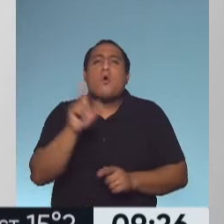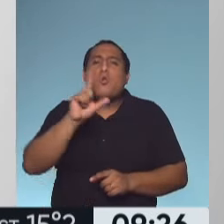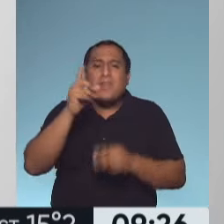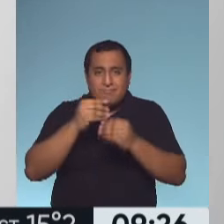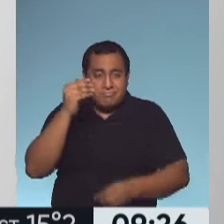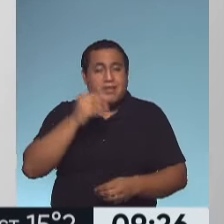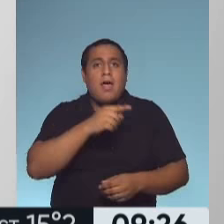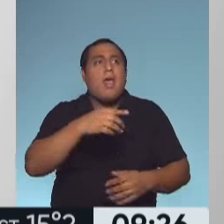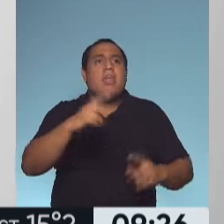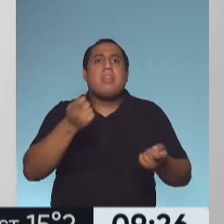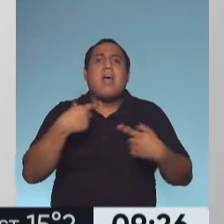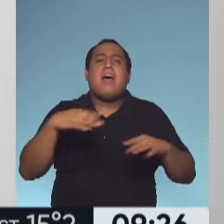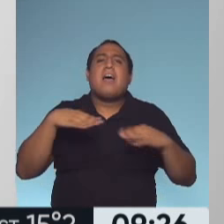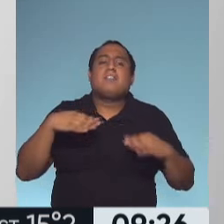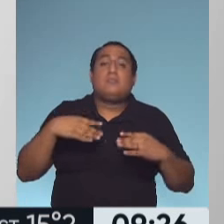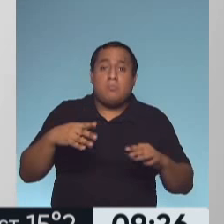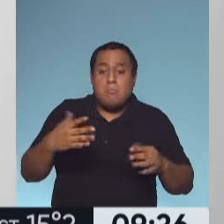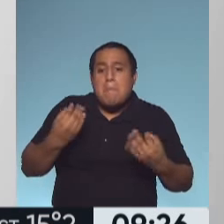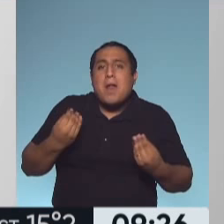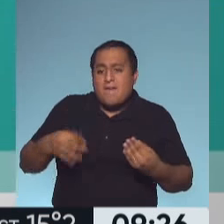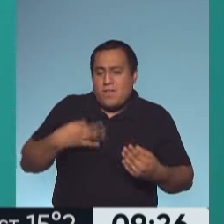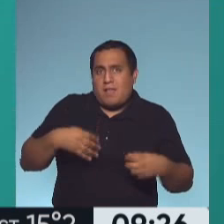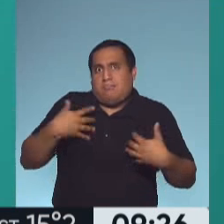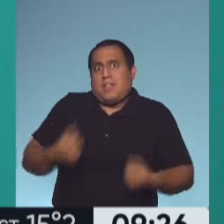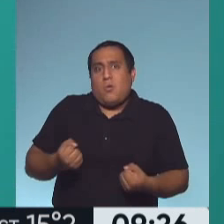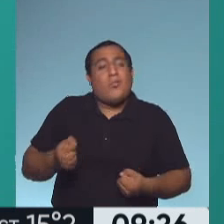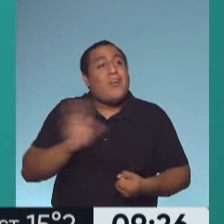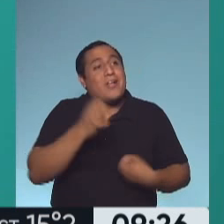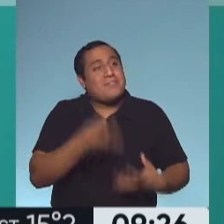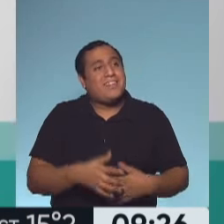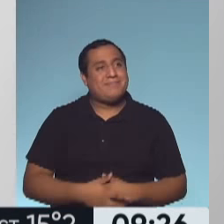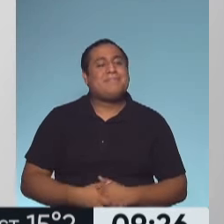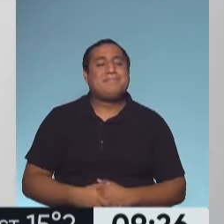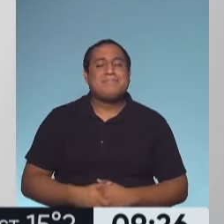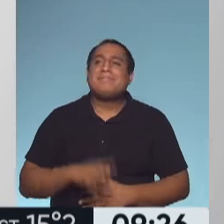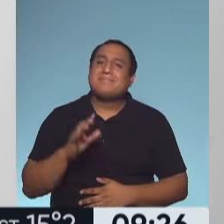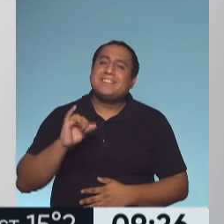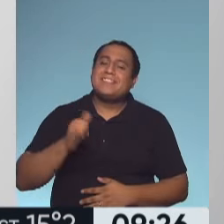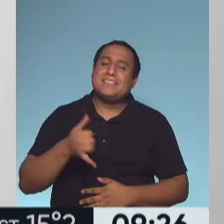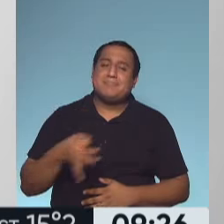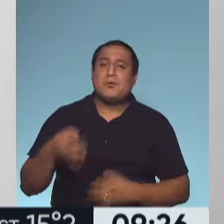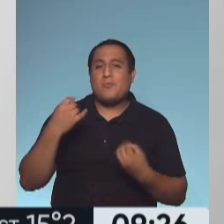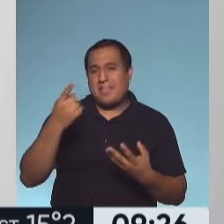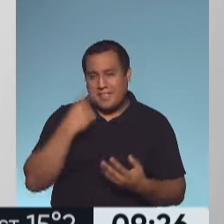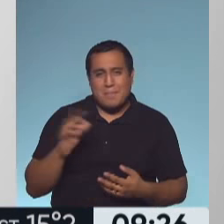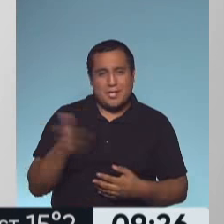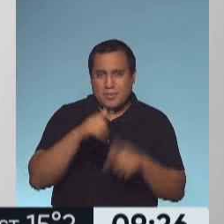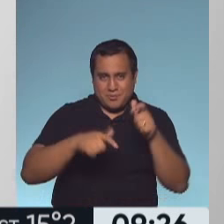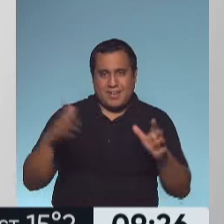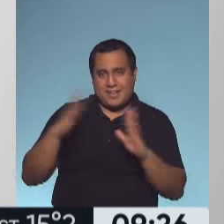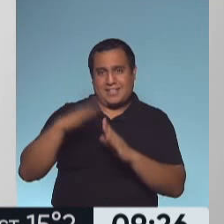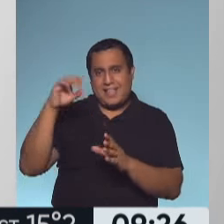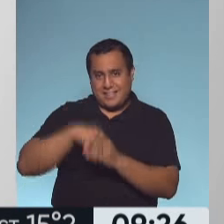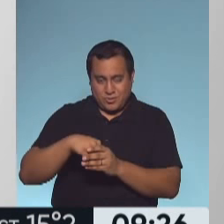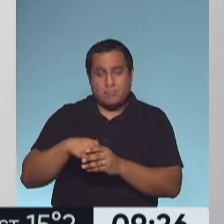posibles para tener una vida mucho más saludable. Justo, ¿cómo te va? Así es, Nati. Buen día para todos los que están en casa, que puedan